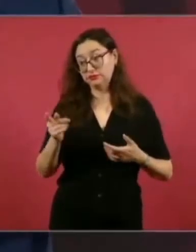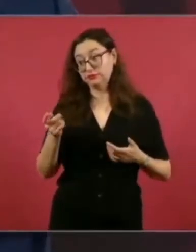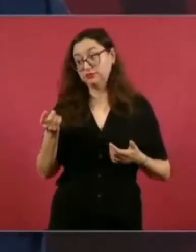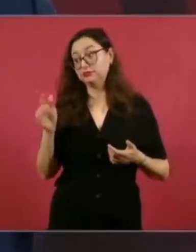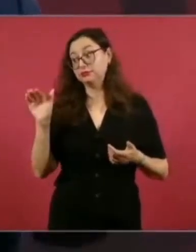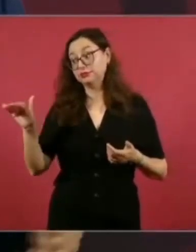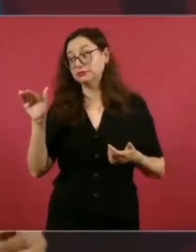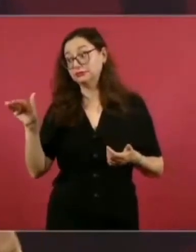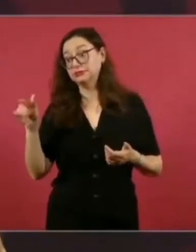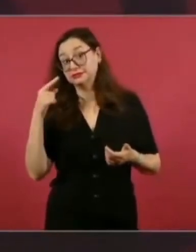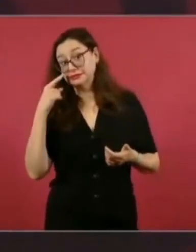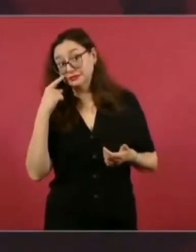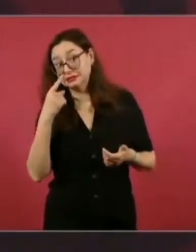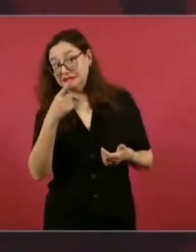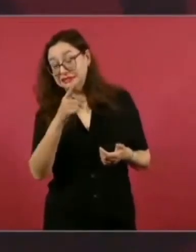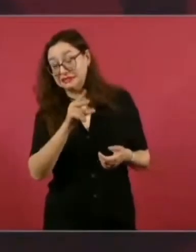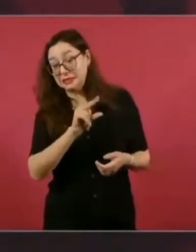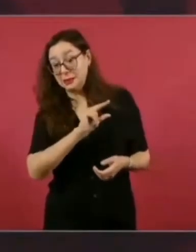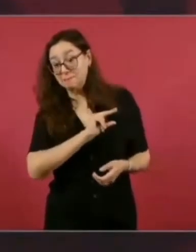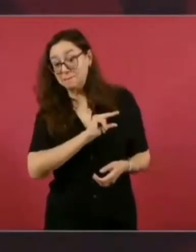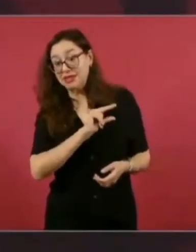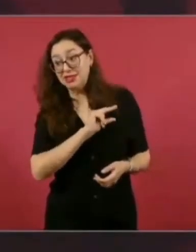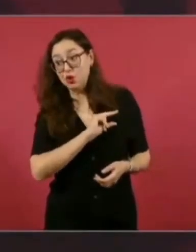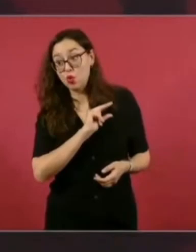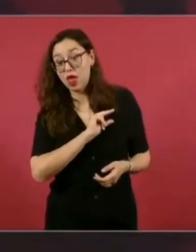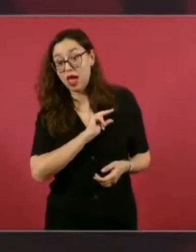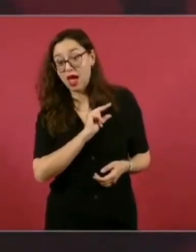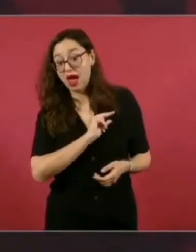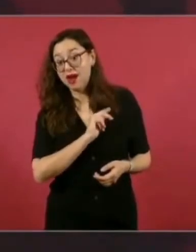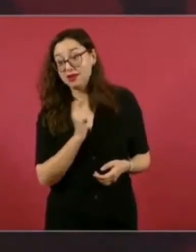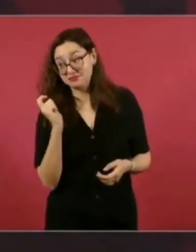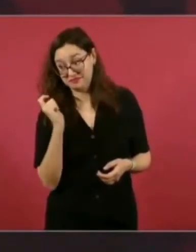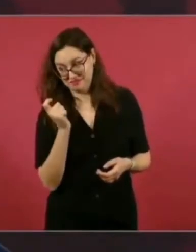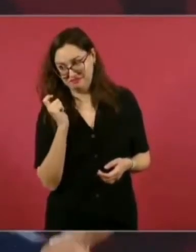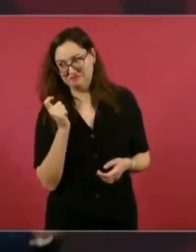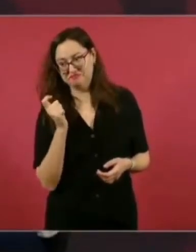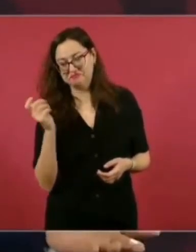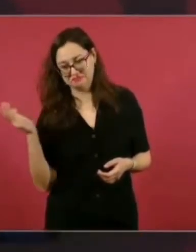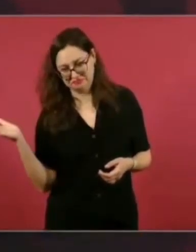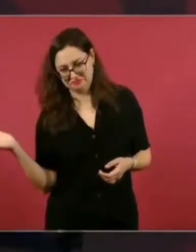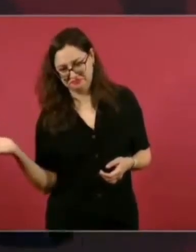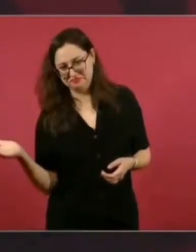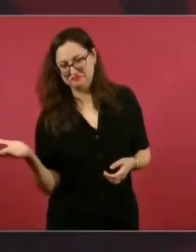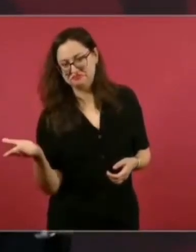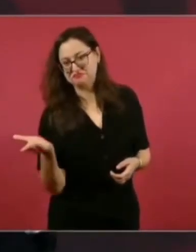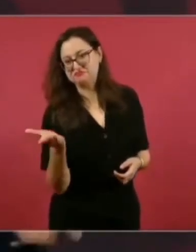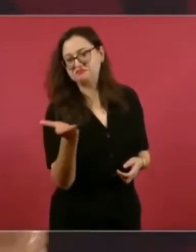fomentar la educación privada.